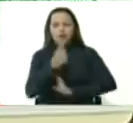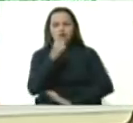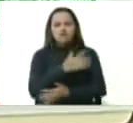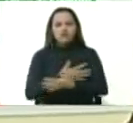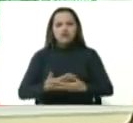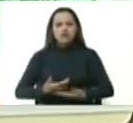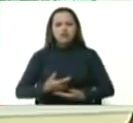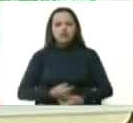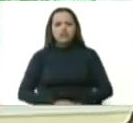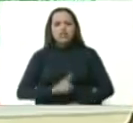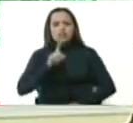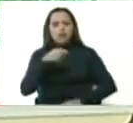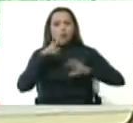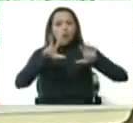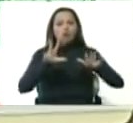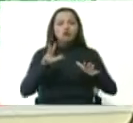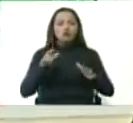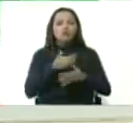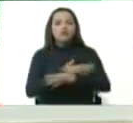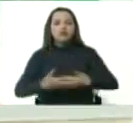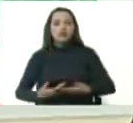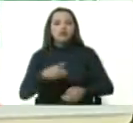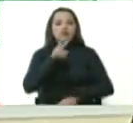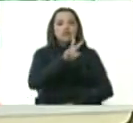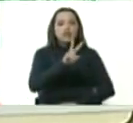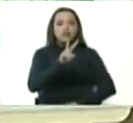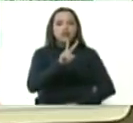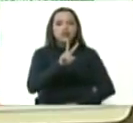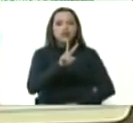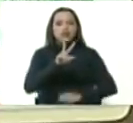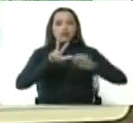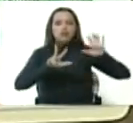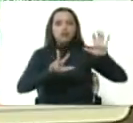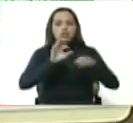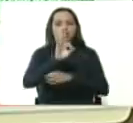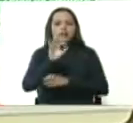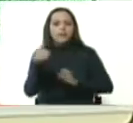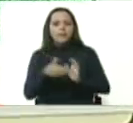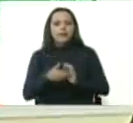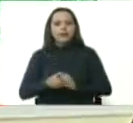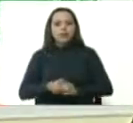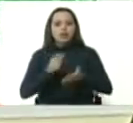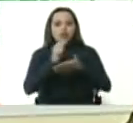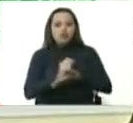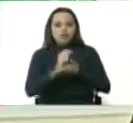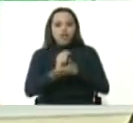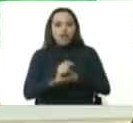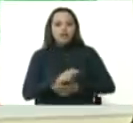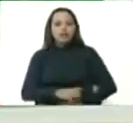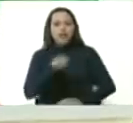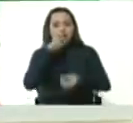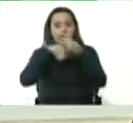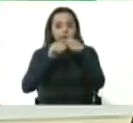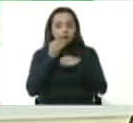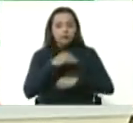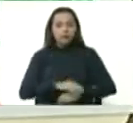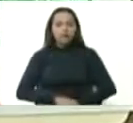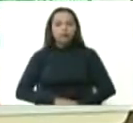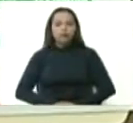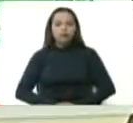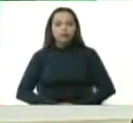8 millones 283 mil toneladas métricas de alimento de producto